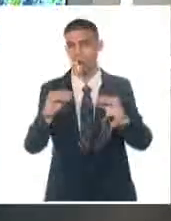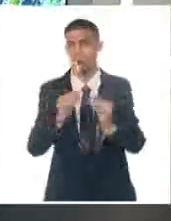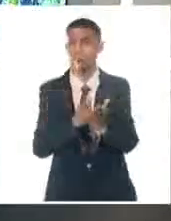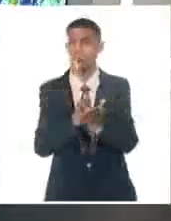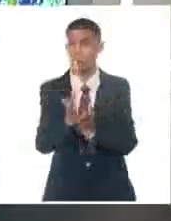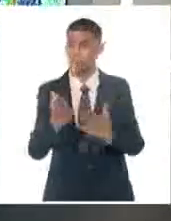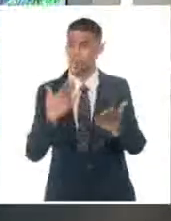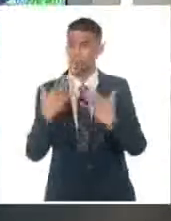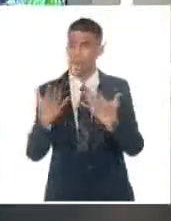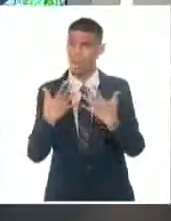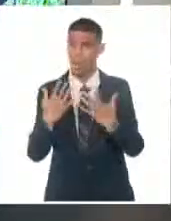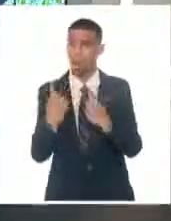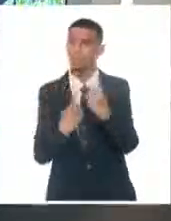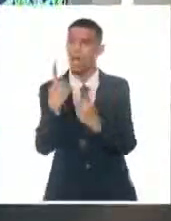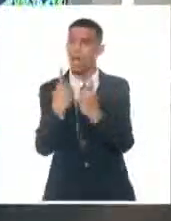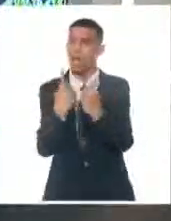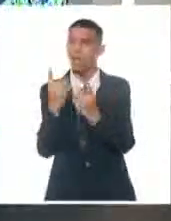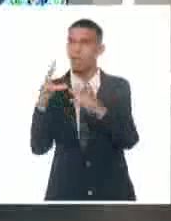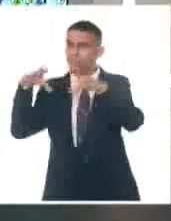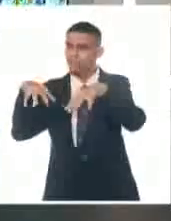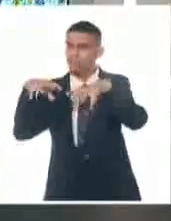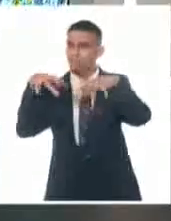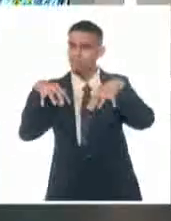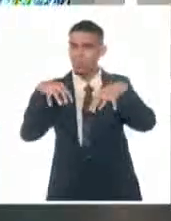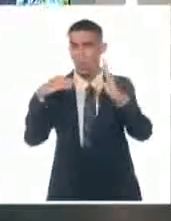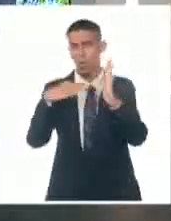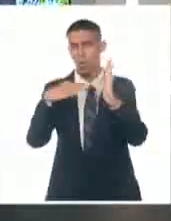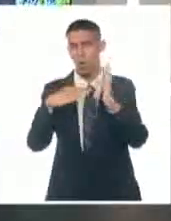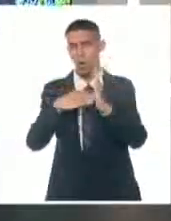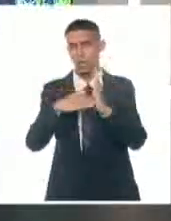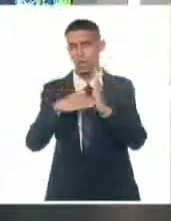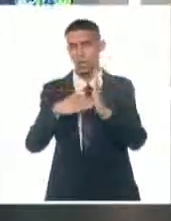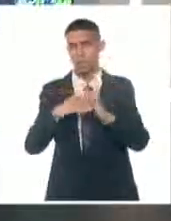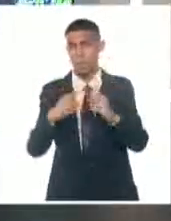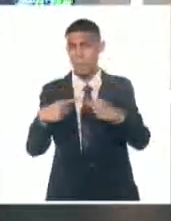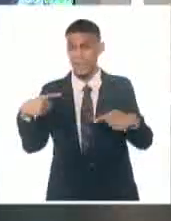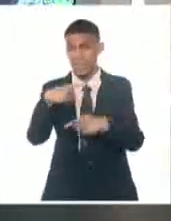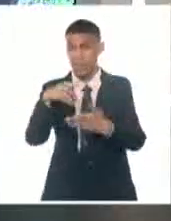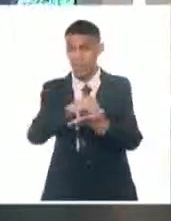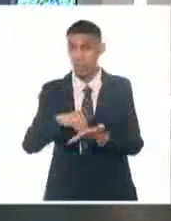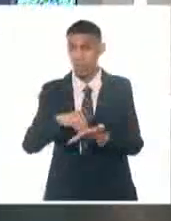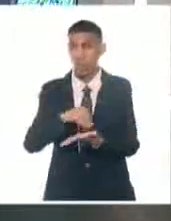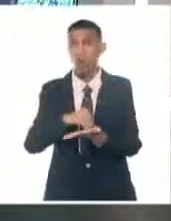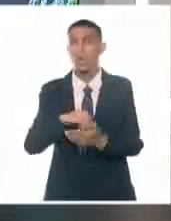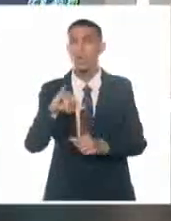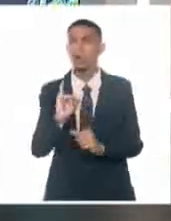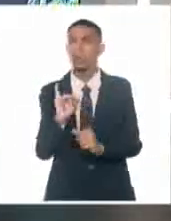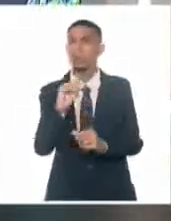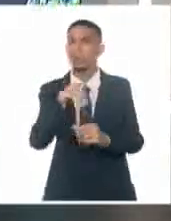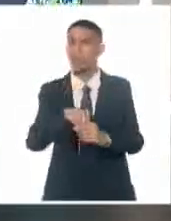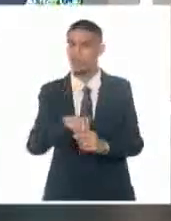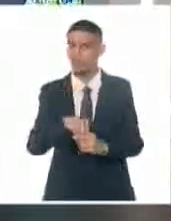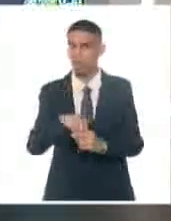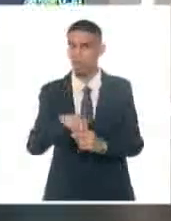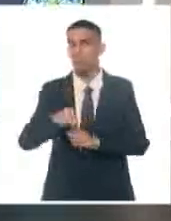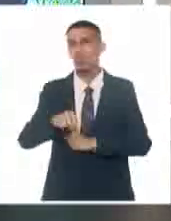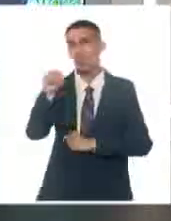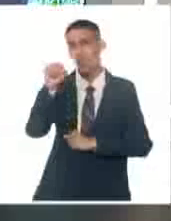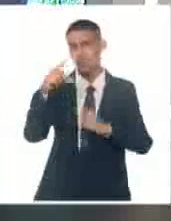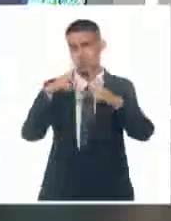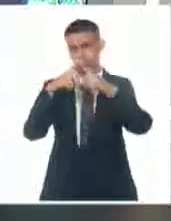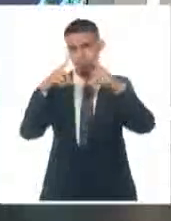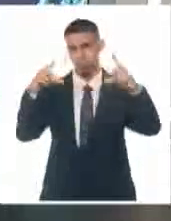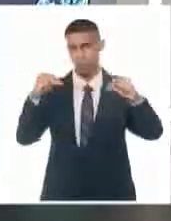calor con actividad de chubascos y tormentas eléctricas durante la tarde que ocurren principalmente en zonas del interior y sur del país. Están incentivadas con el fuerte